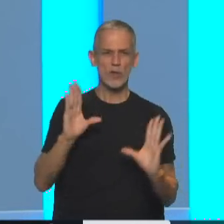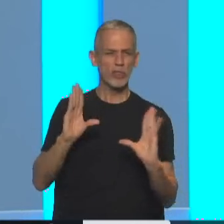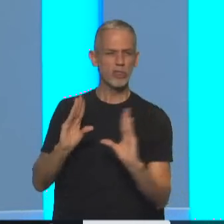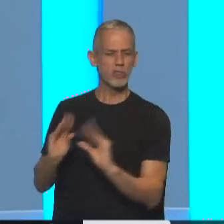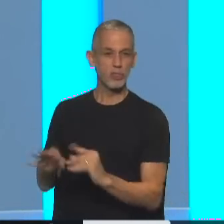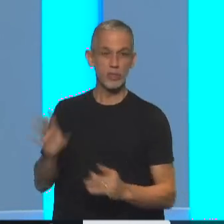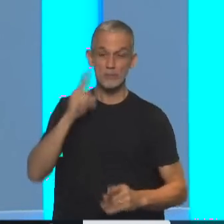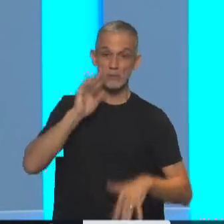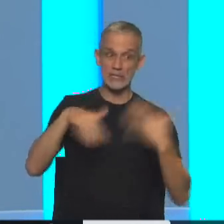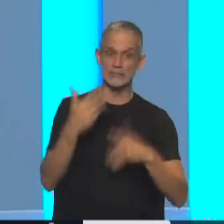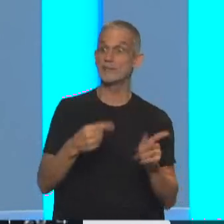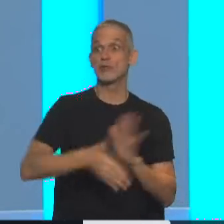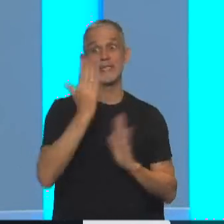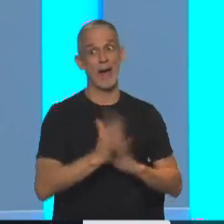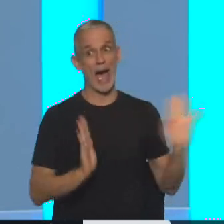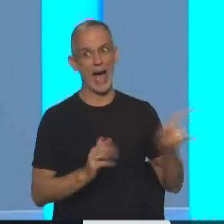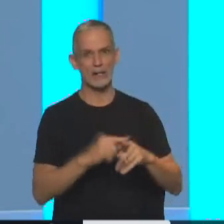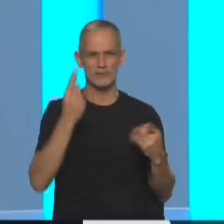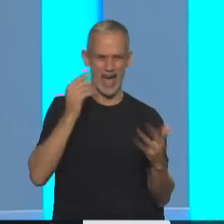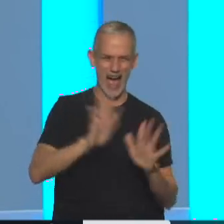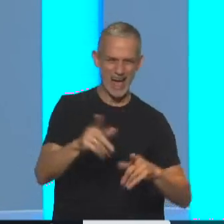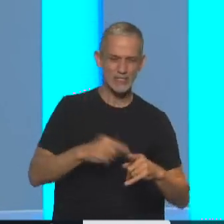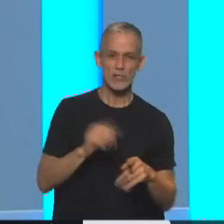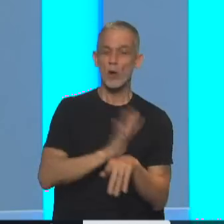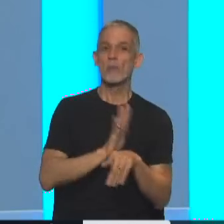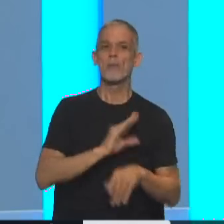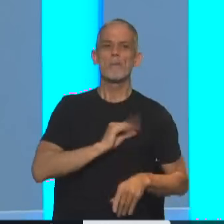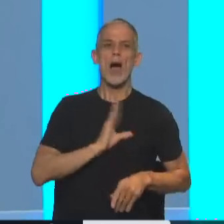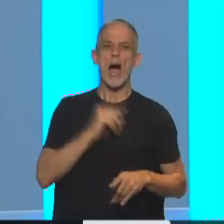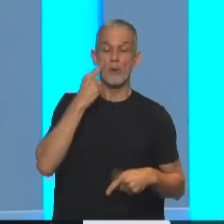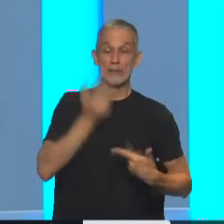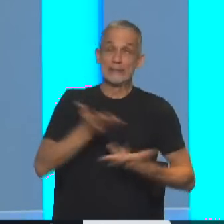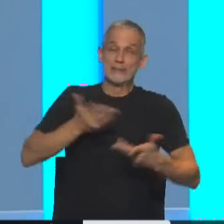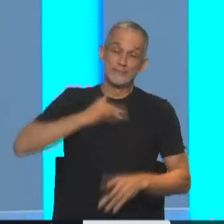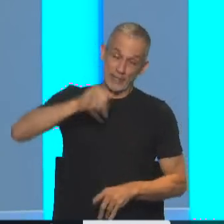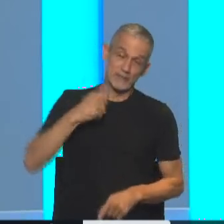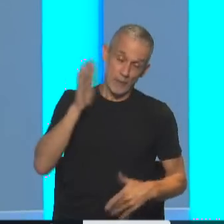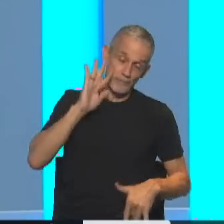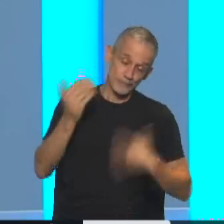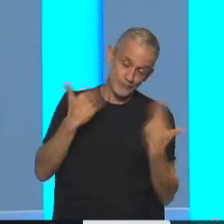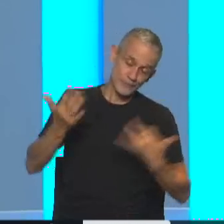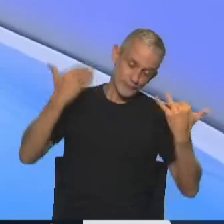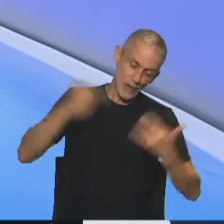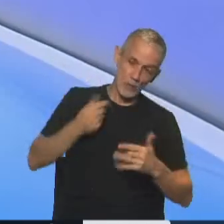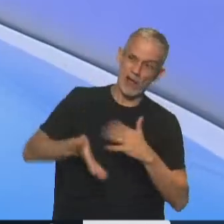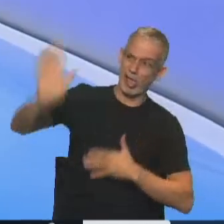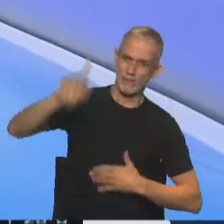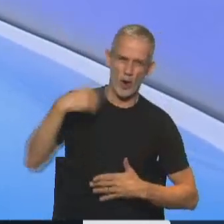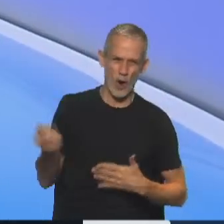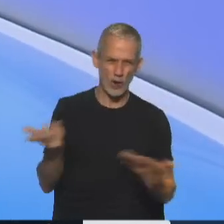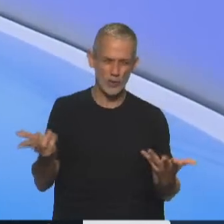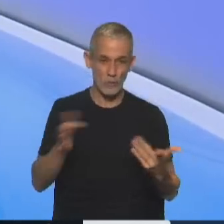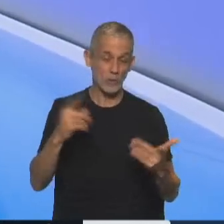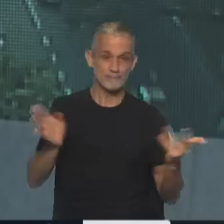Si no le das sexo, también se maneja como una prueba de amor. Y la verdad es que si vos no querés tener sexo conmigo, será que no me querés. da o se